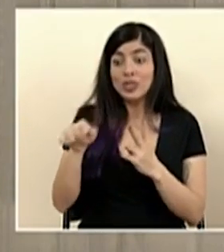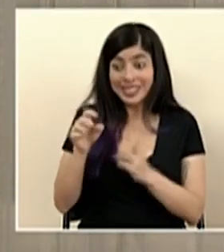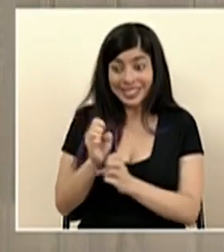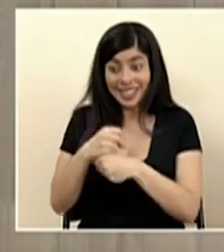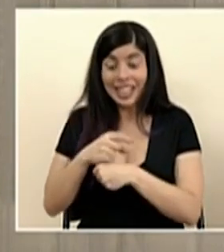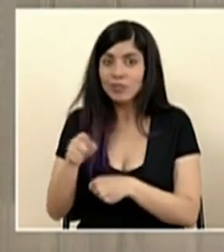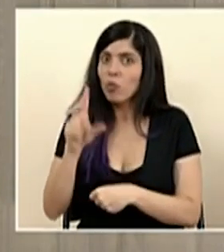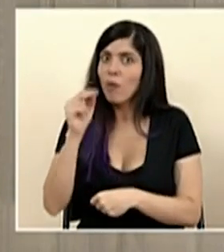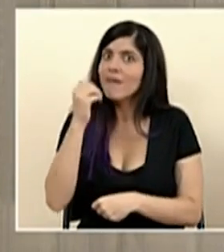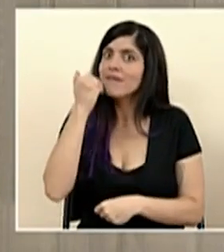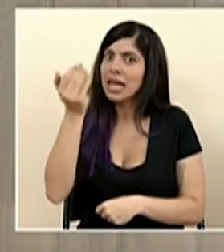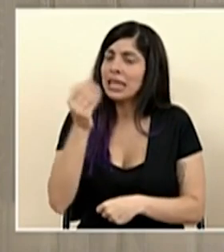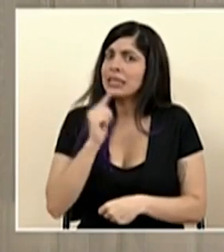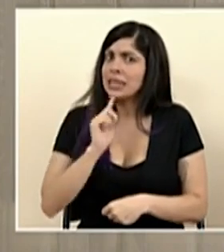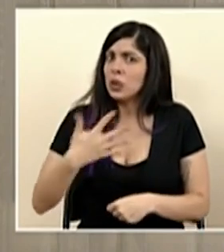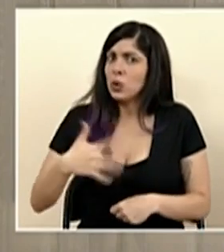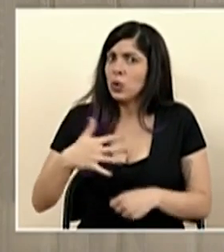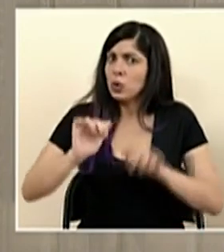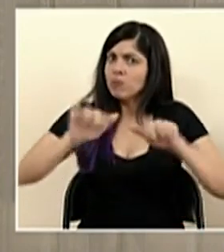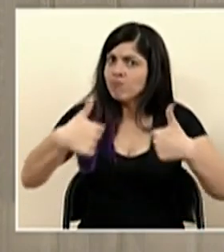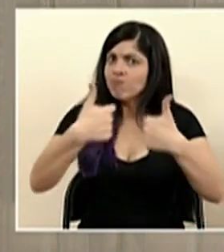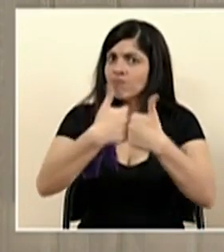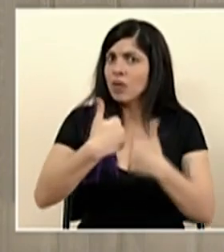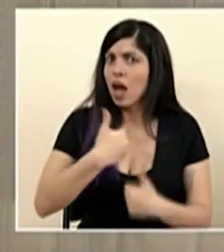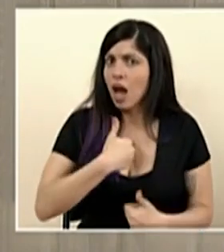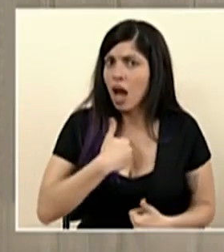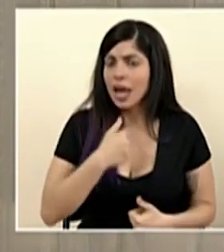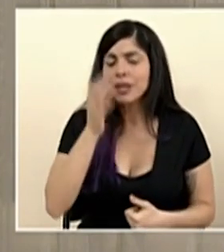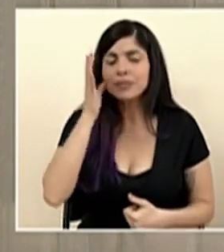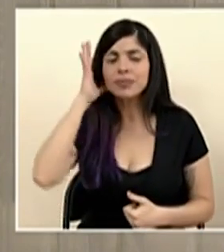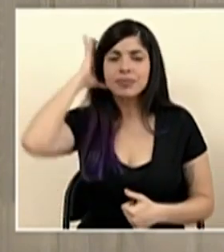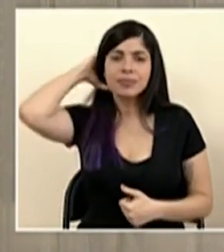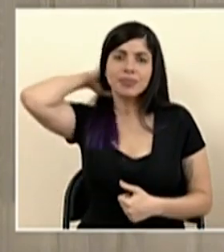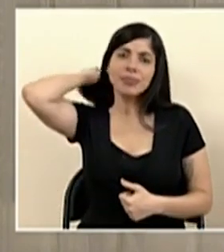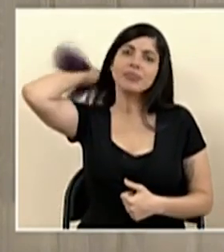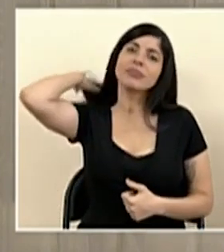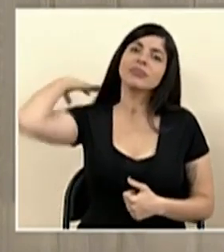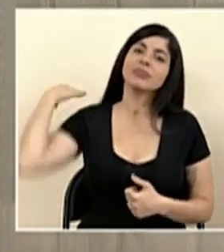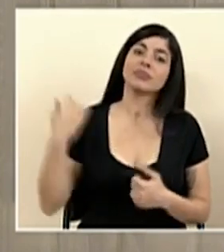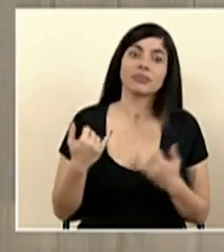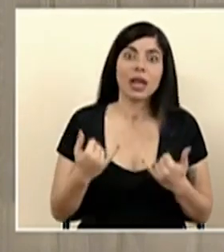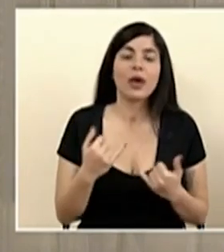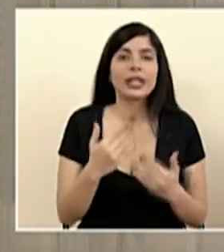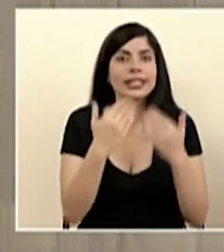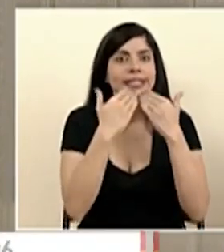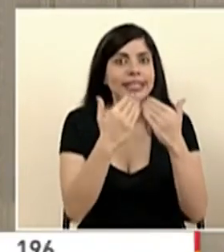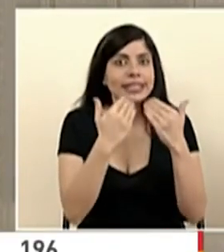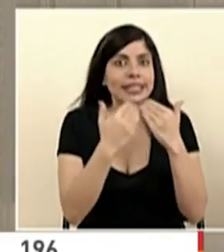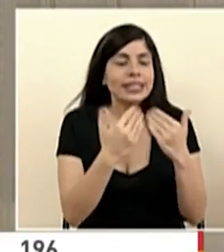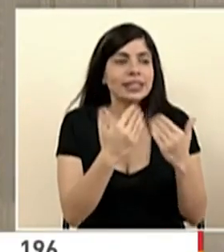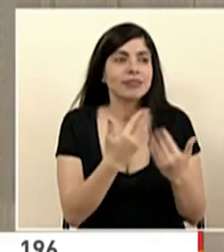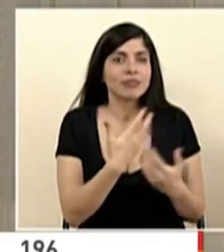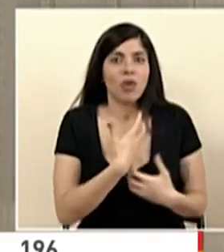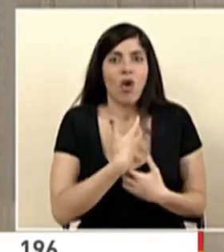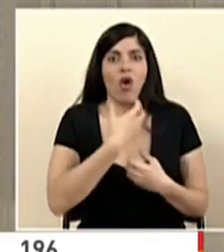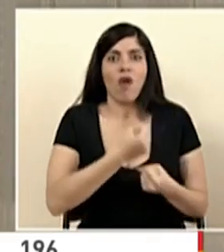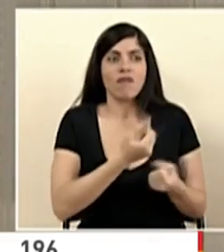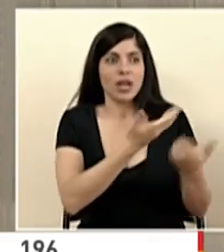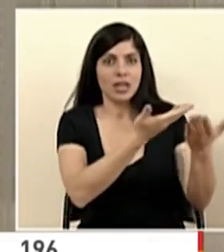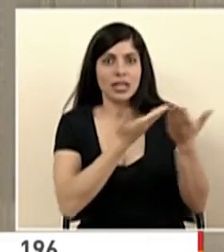fáciles, es un gran reto que tenemos y le agradecemos la confianza que nos han dado los